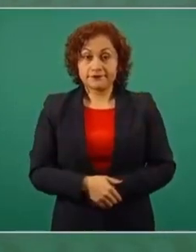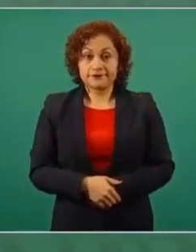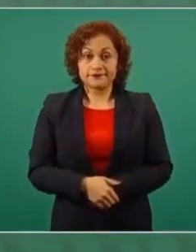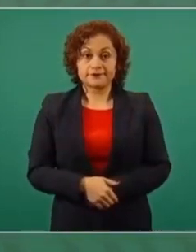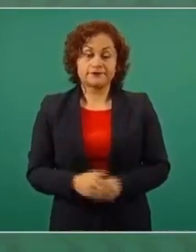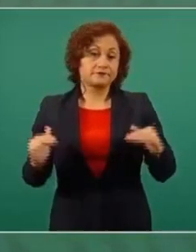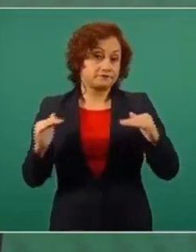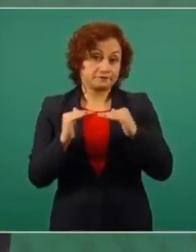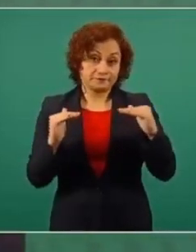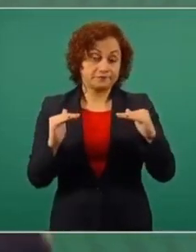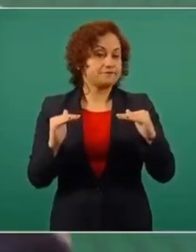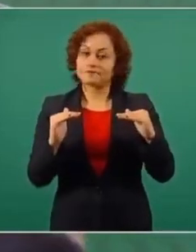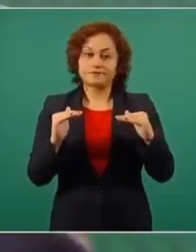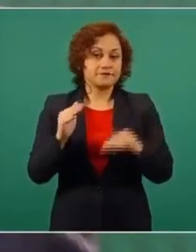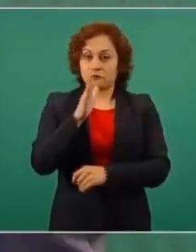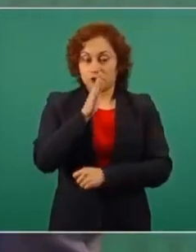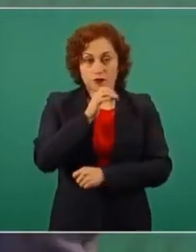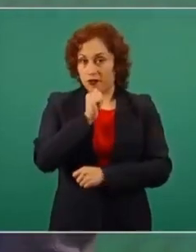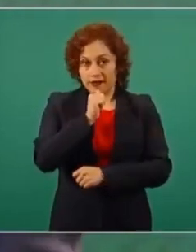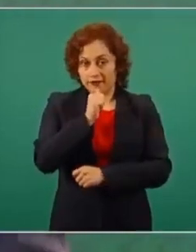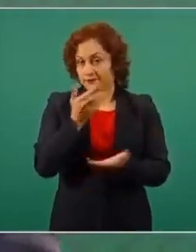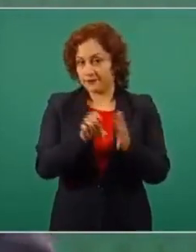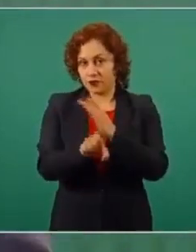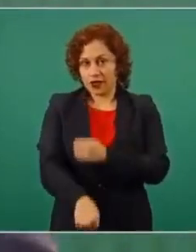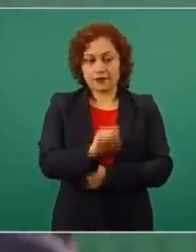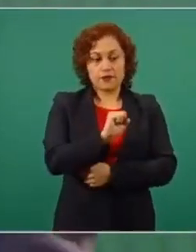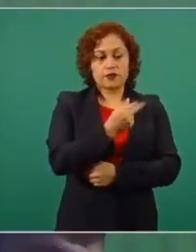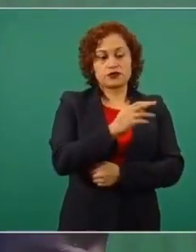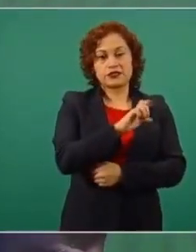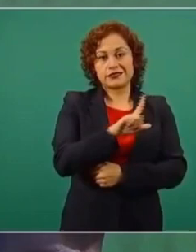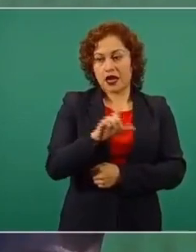No se puede poner igual a Pemex que a Shell.